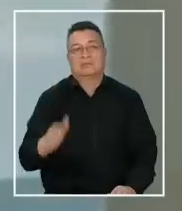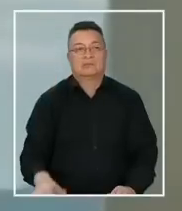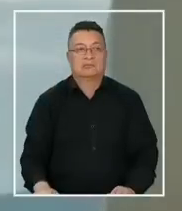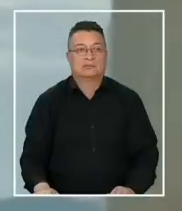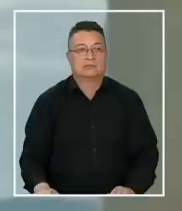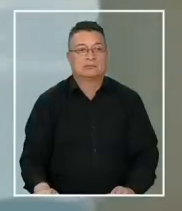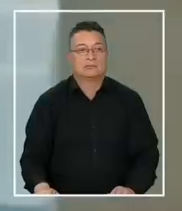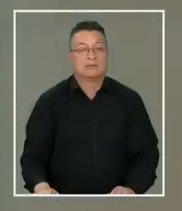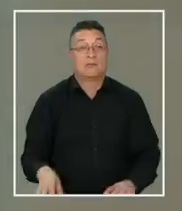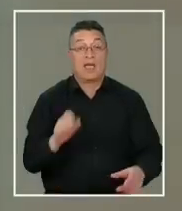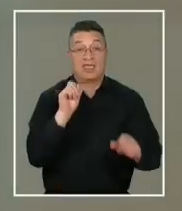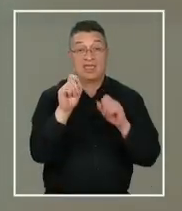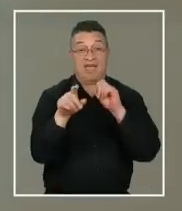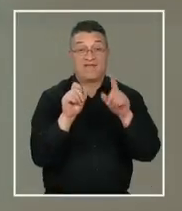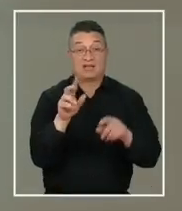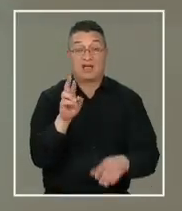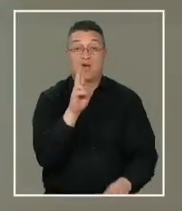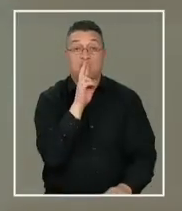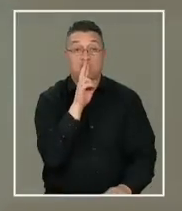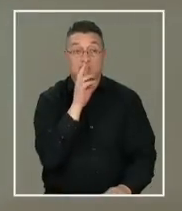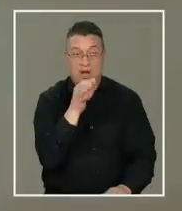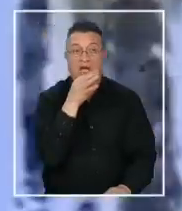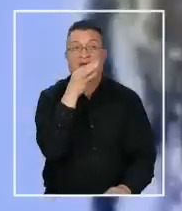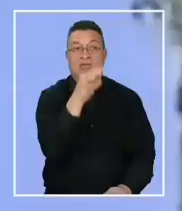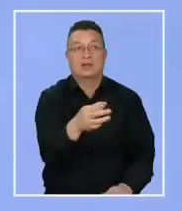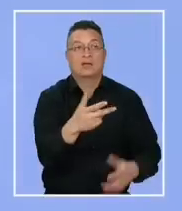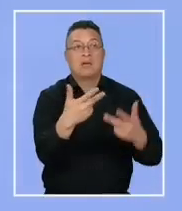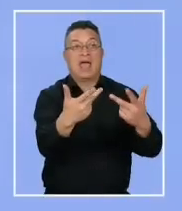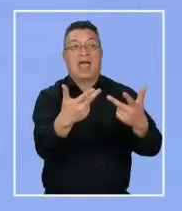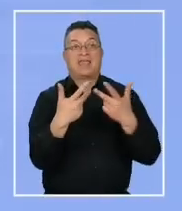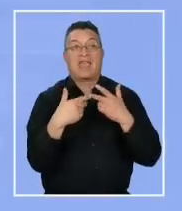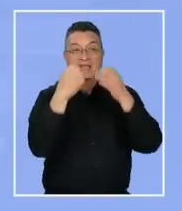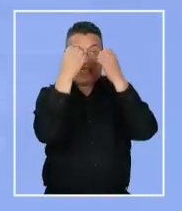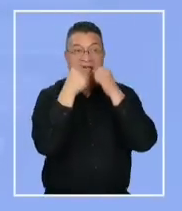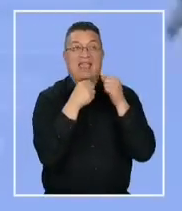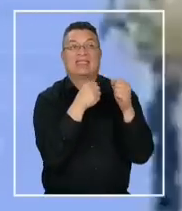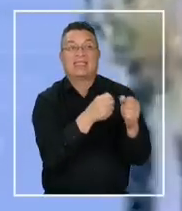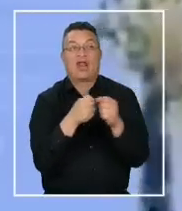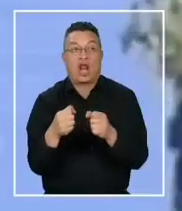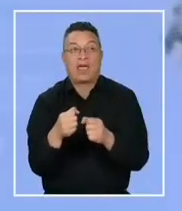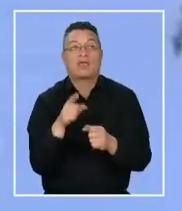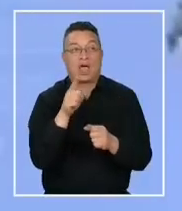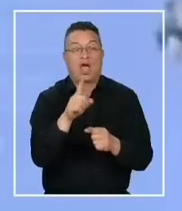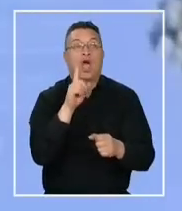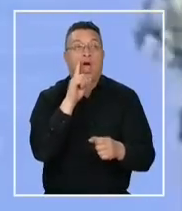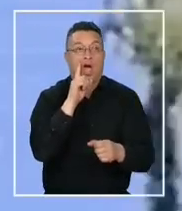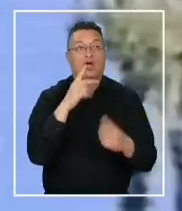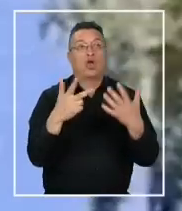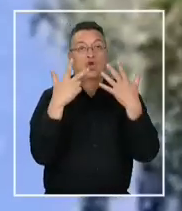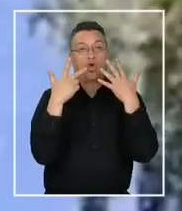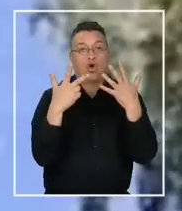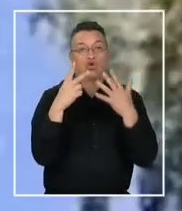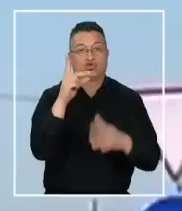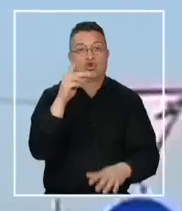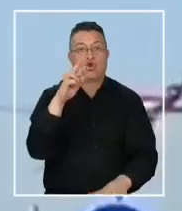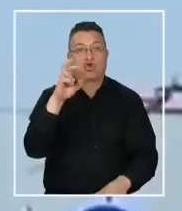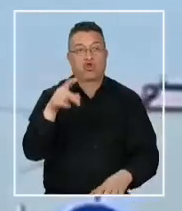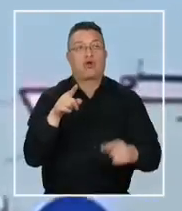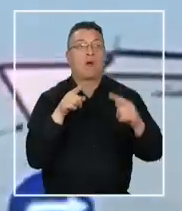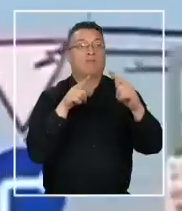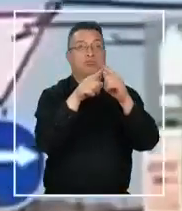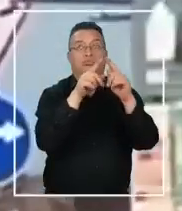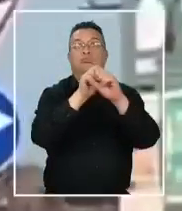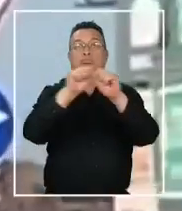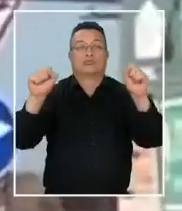La defensa rusa asegura que fue un ataque terrorista en el que se interceptaron ocho drones enemigos.